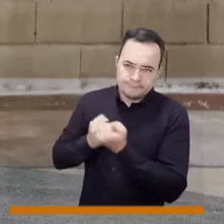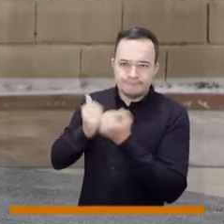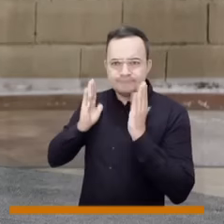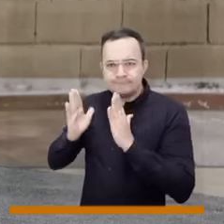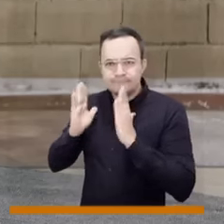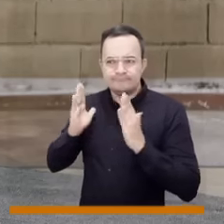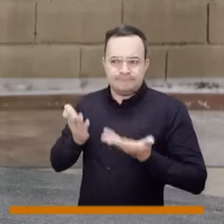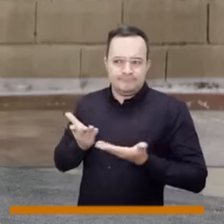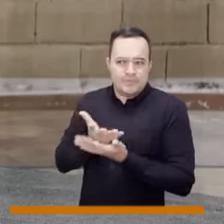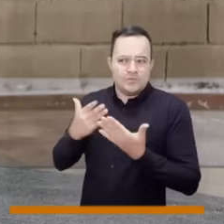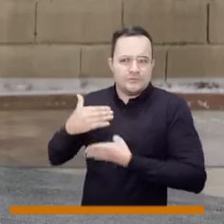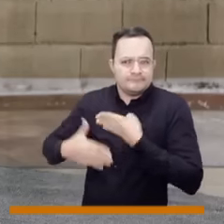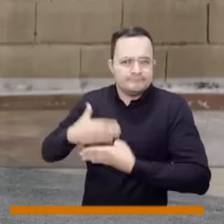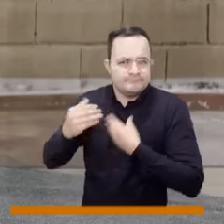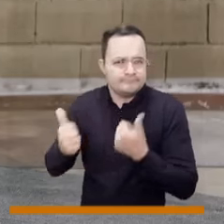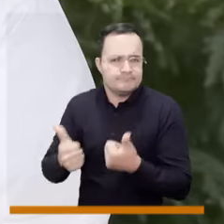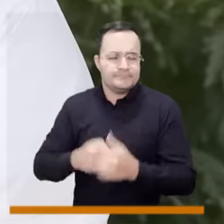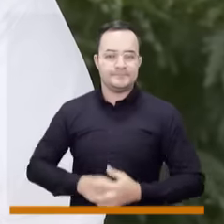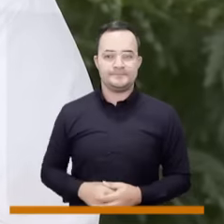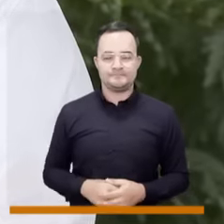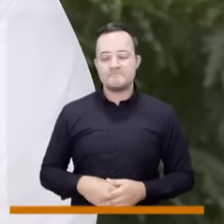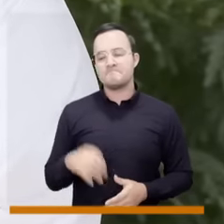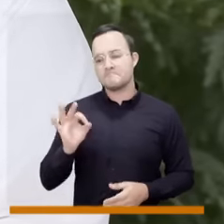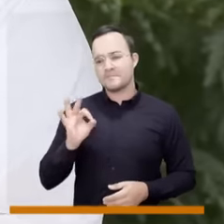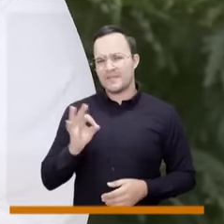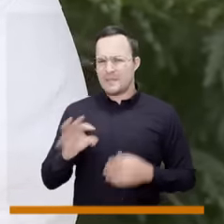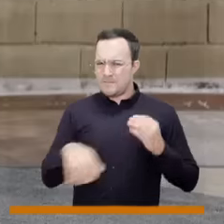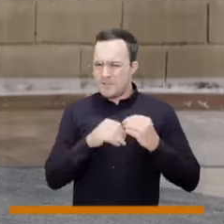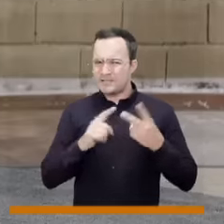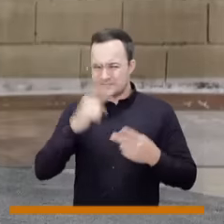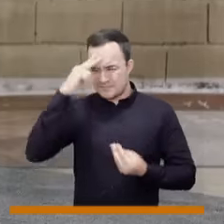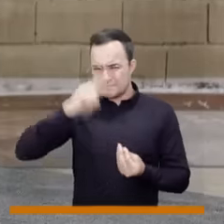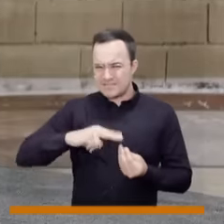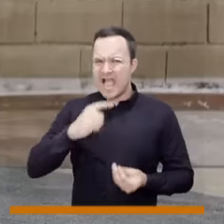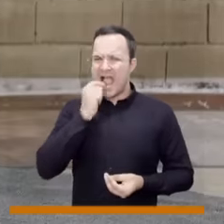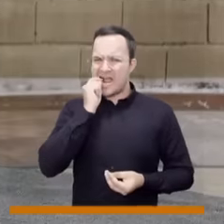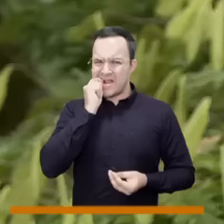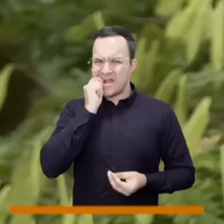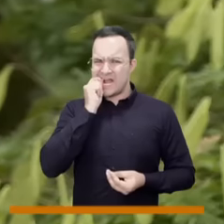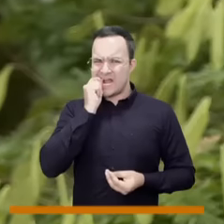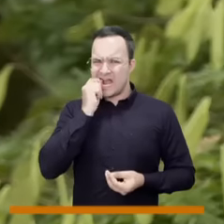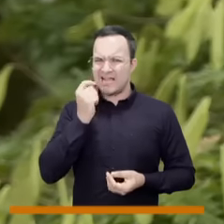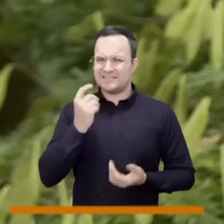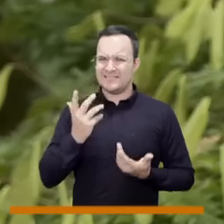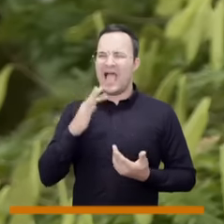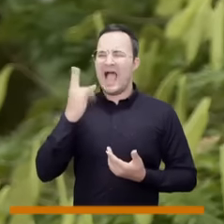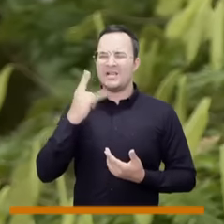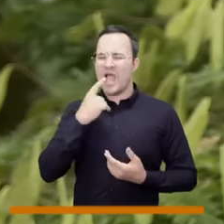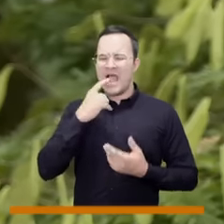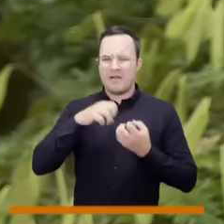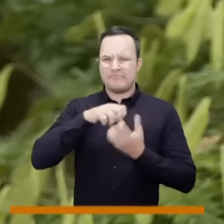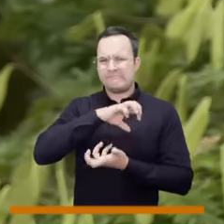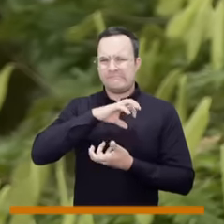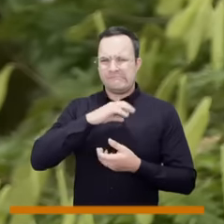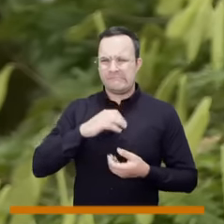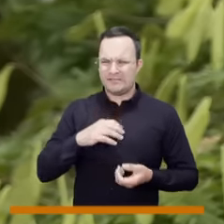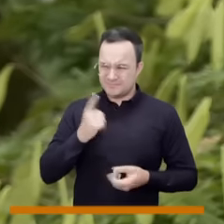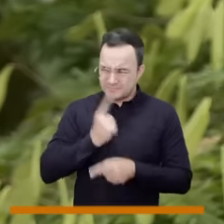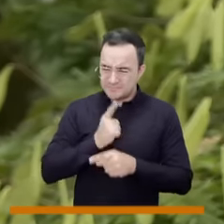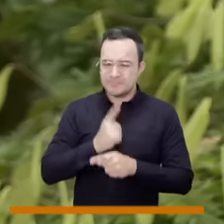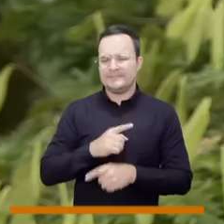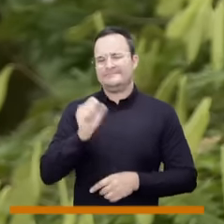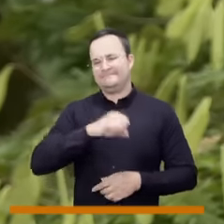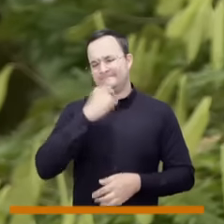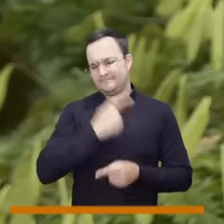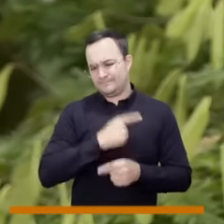atención integral frente a la ciencia médica. Otro mito también es que meterle cosas en la boca podrían incluso partirse los dientes, nada de eso